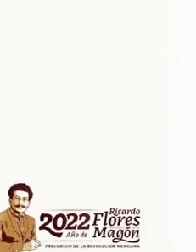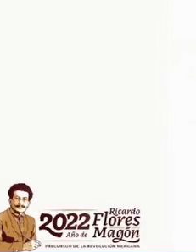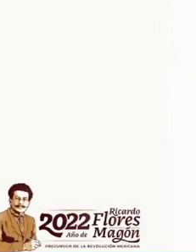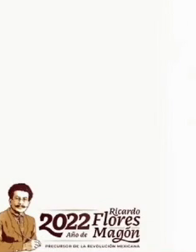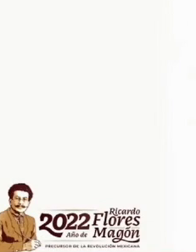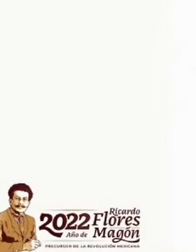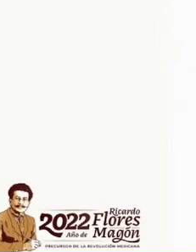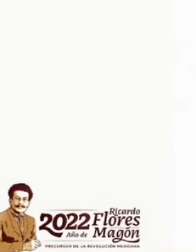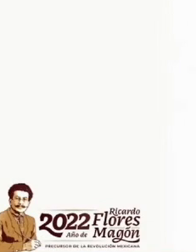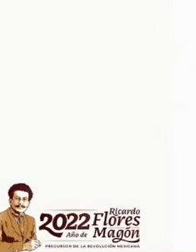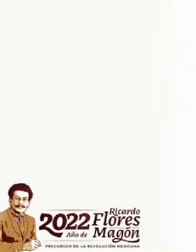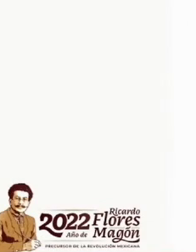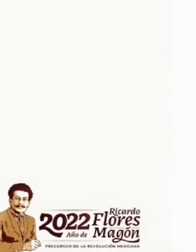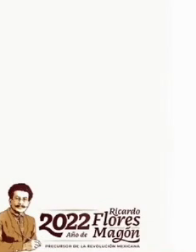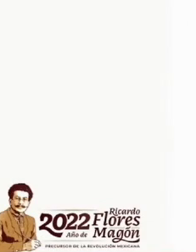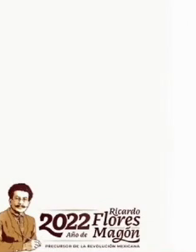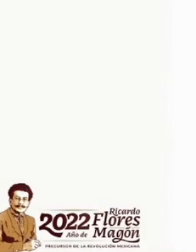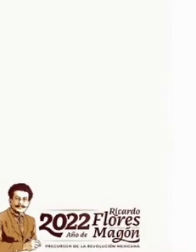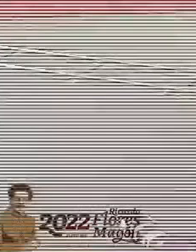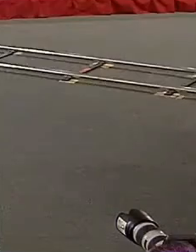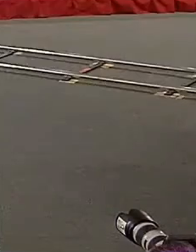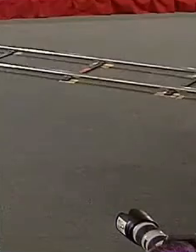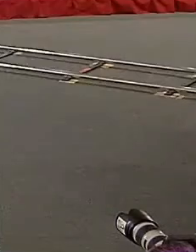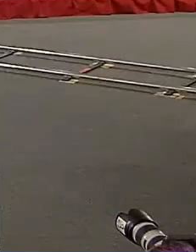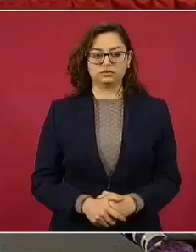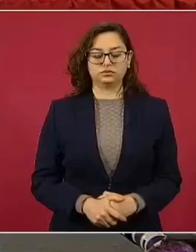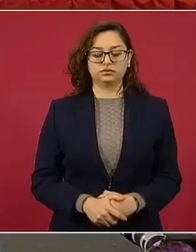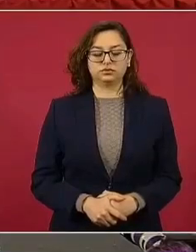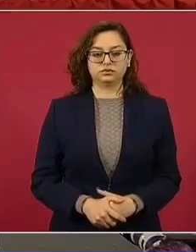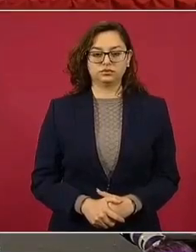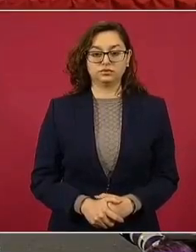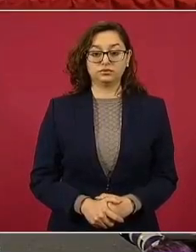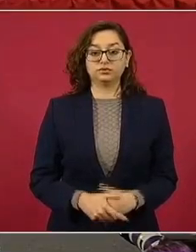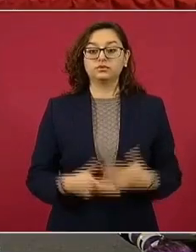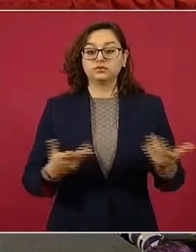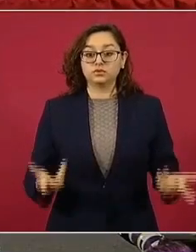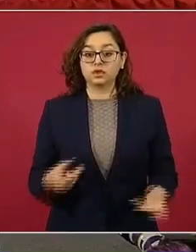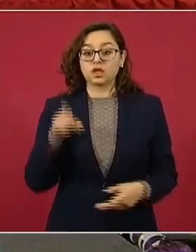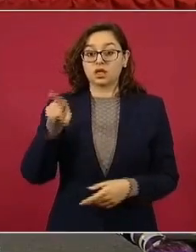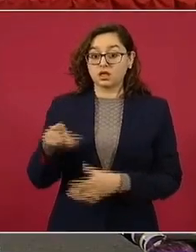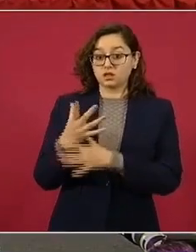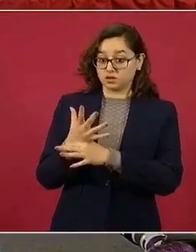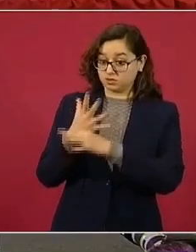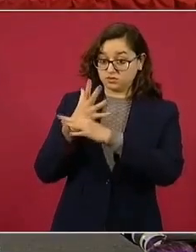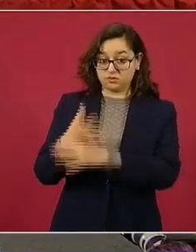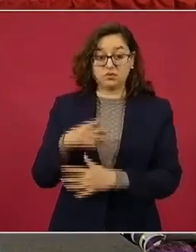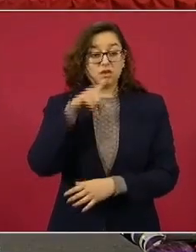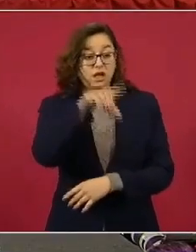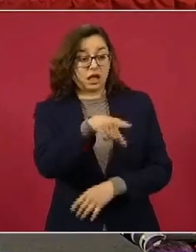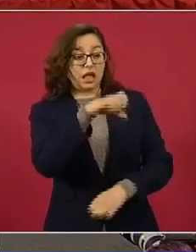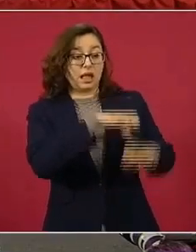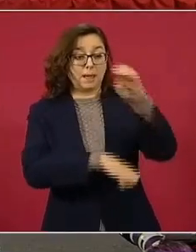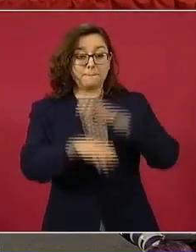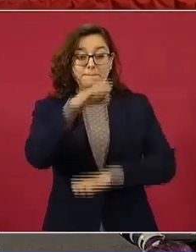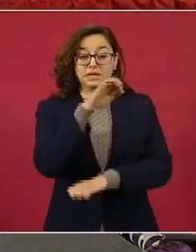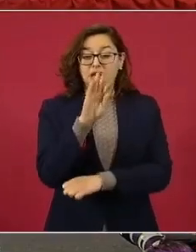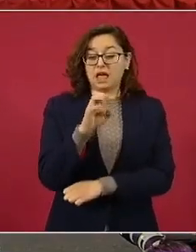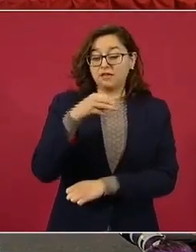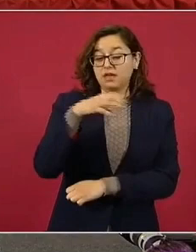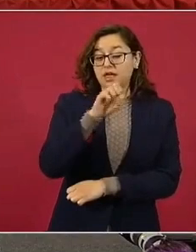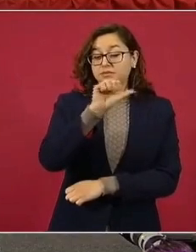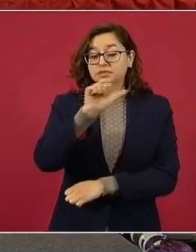Ejército catea a famosa empresa. AMLO clausura este negocio. Esto pasó hoy.